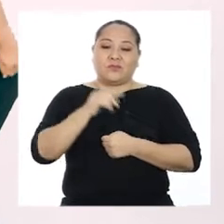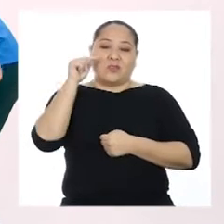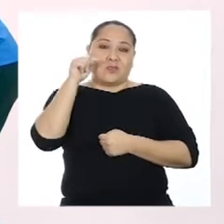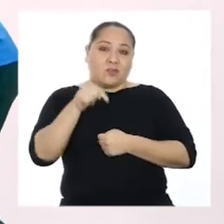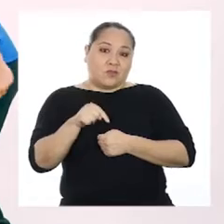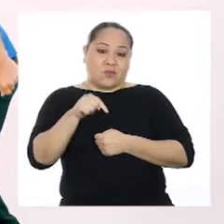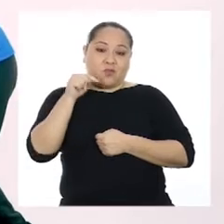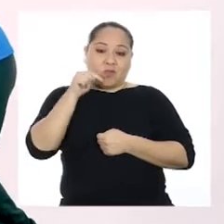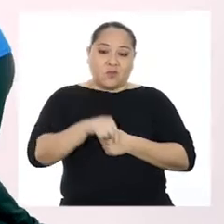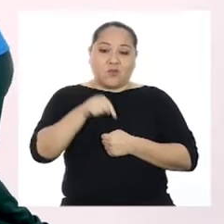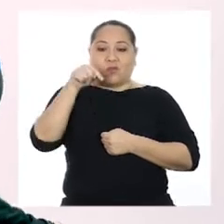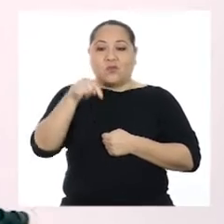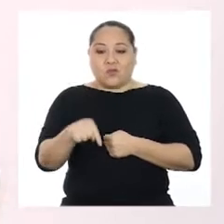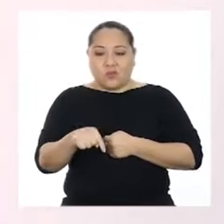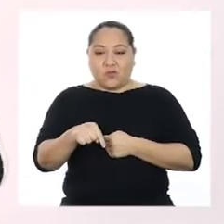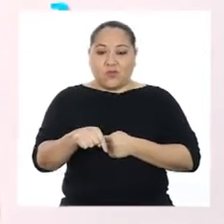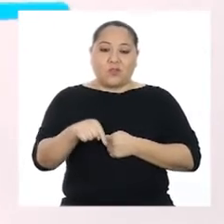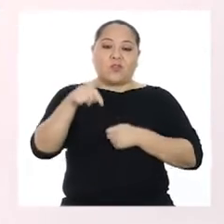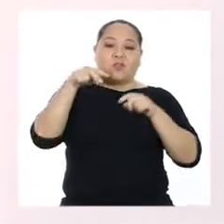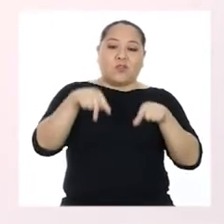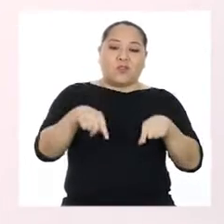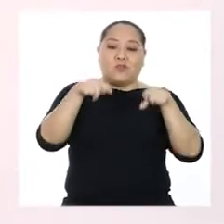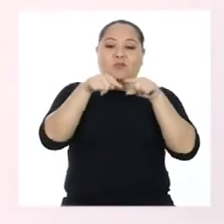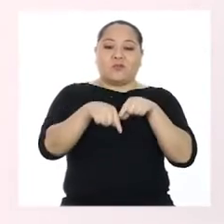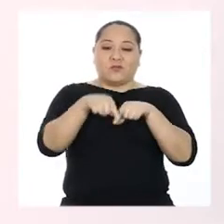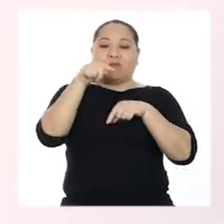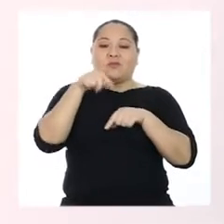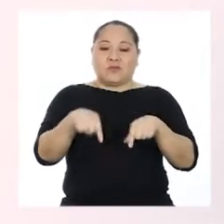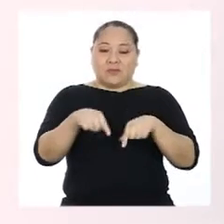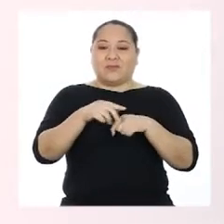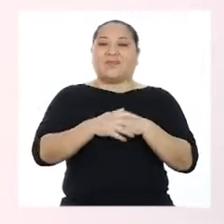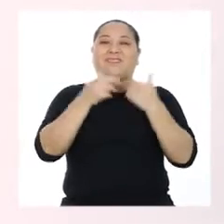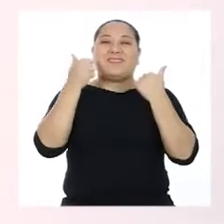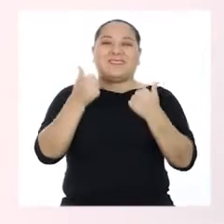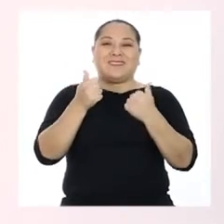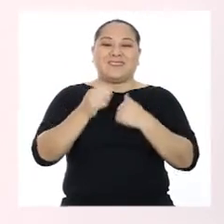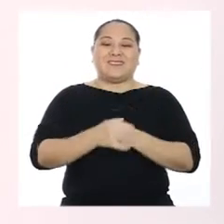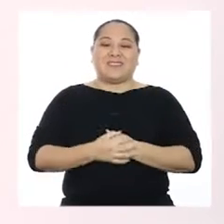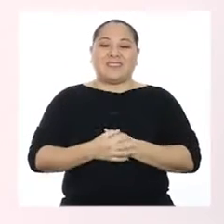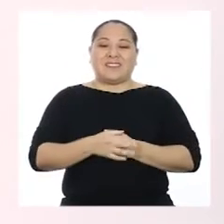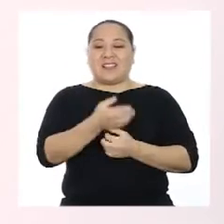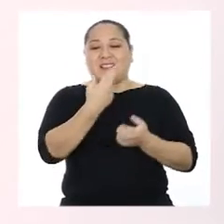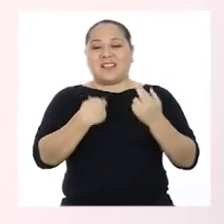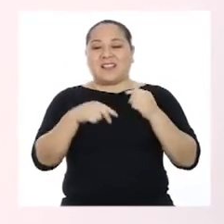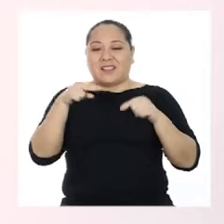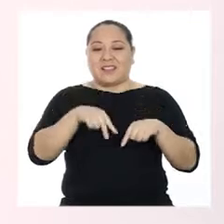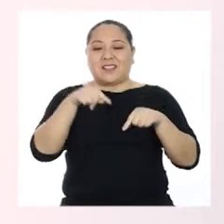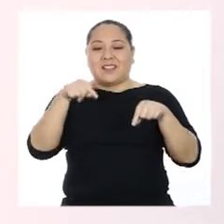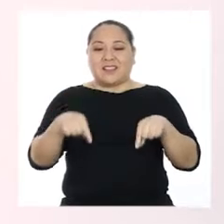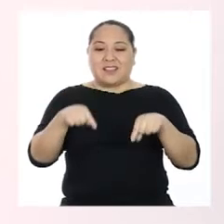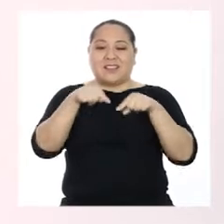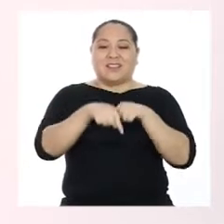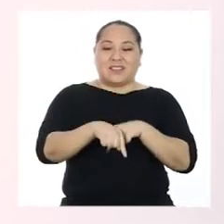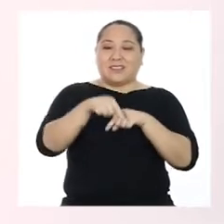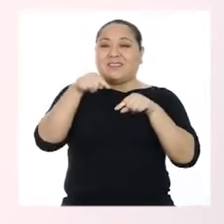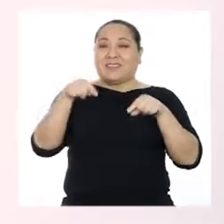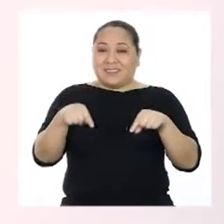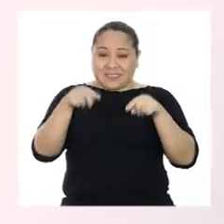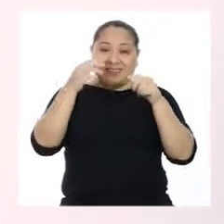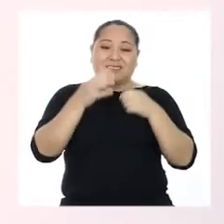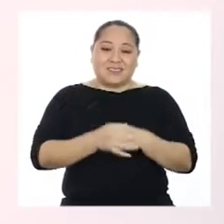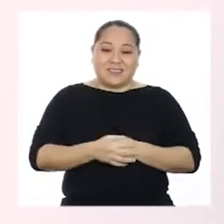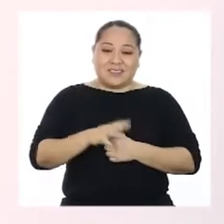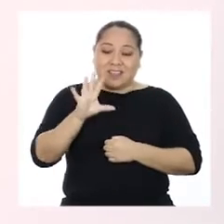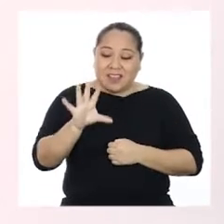Va. Y... 1. Ah. 1. Y llegué. Regreso. 1.